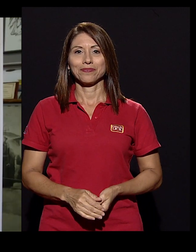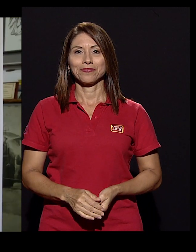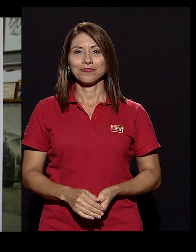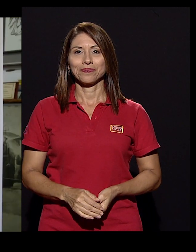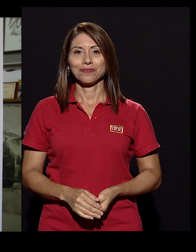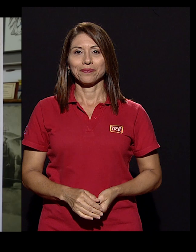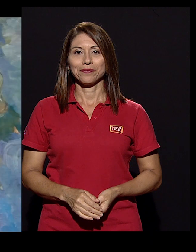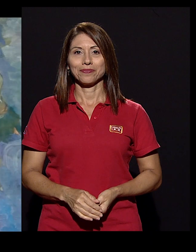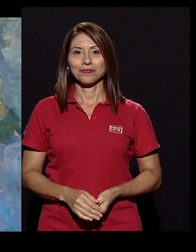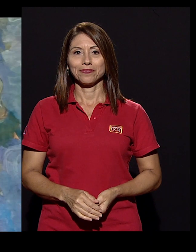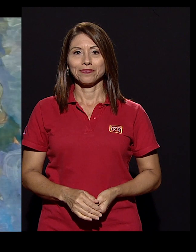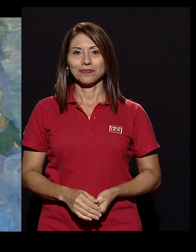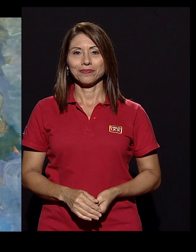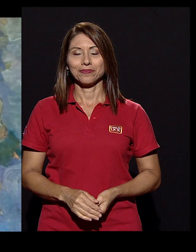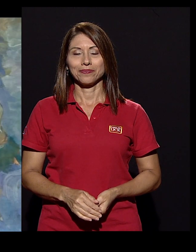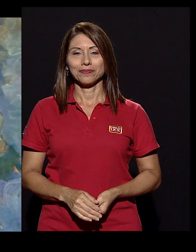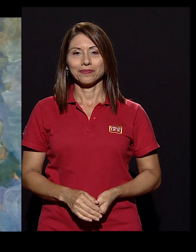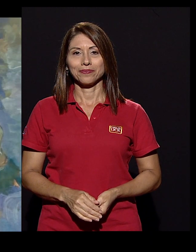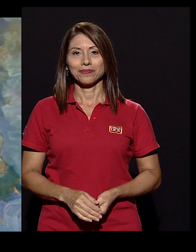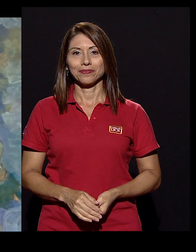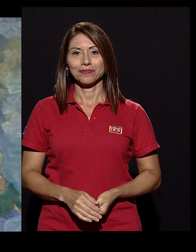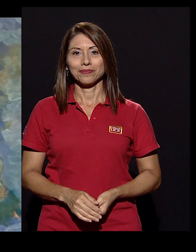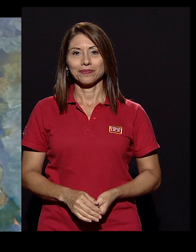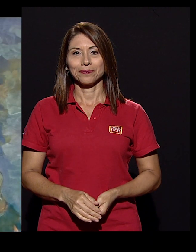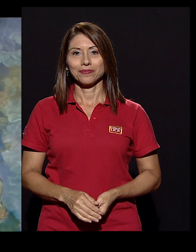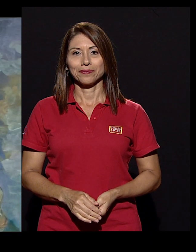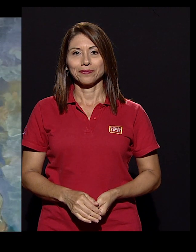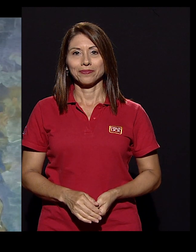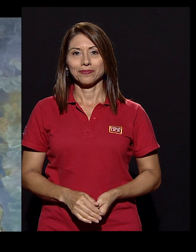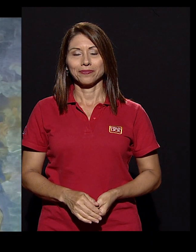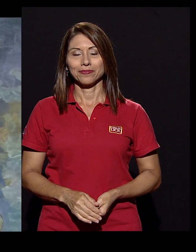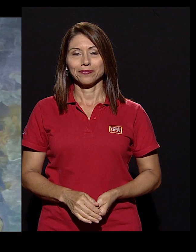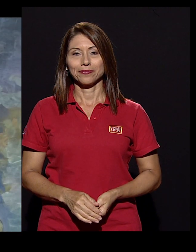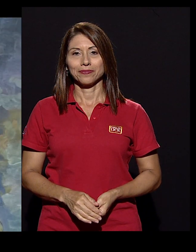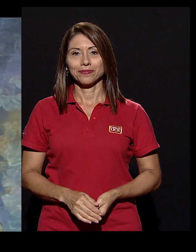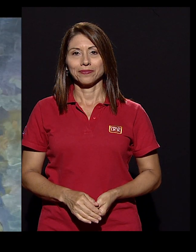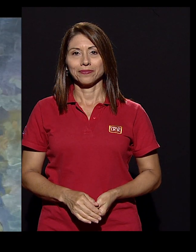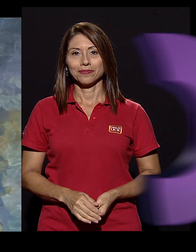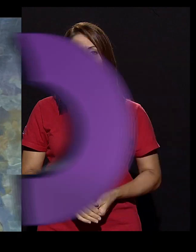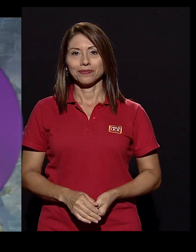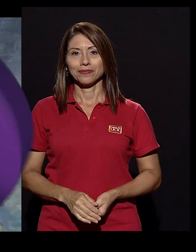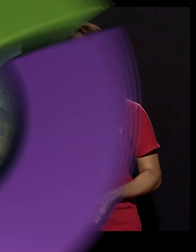Transpórtese hasta Italia y reciba clases con el maestro de 105 años, Miquetti. Está ahí. ayer ¡Gracias!